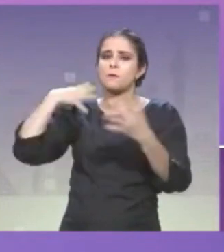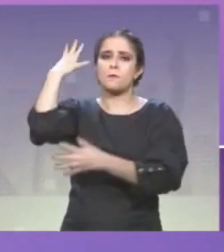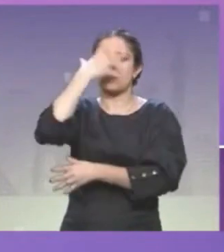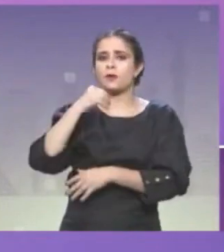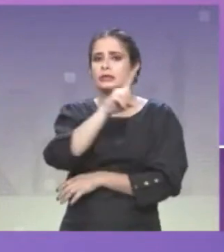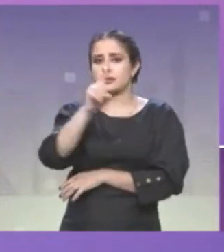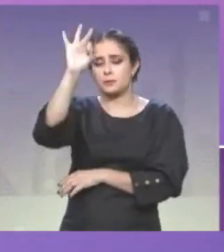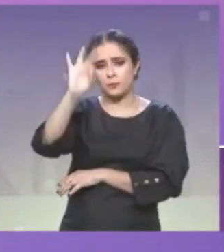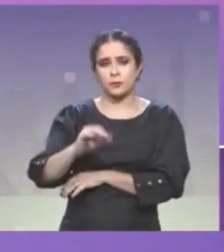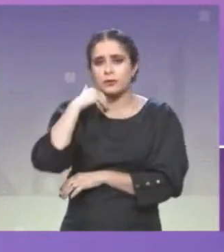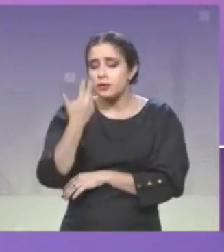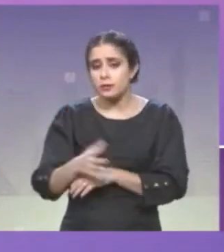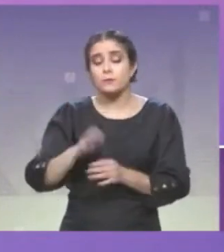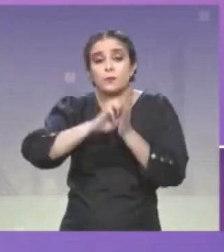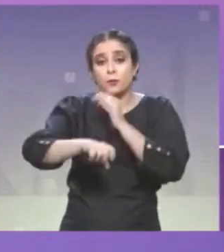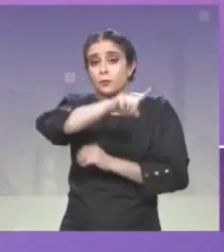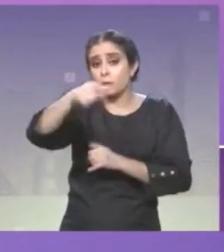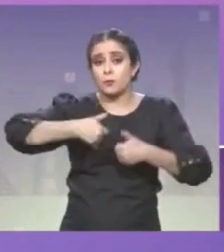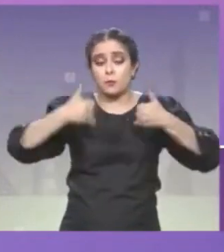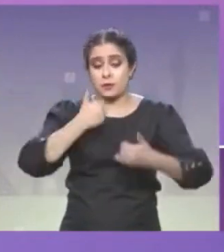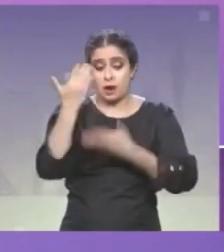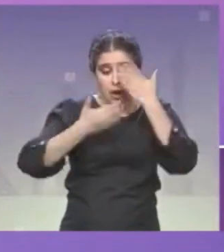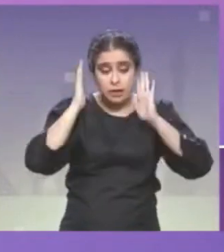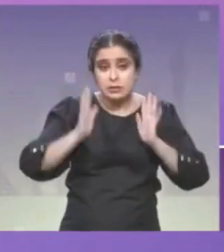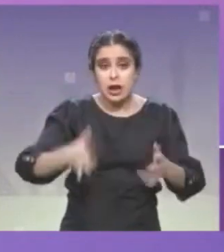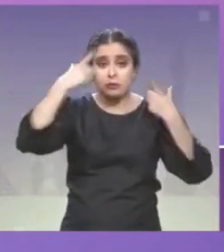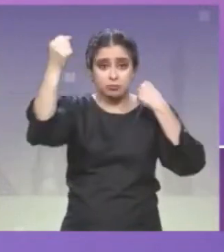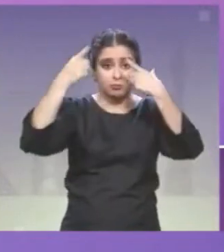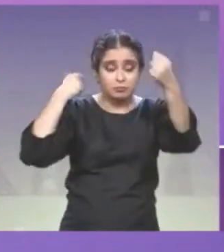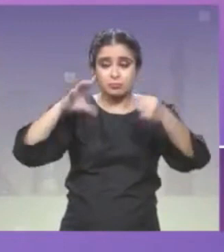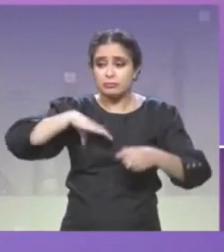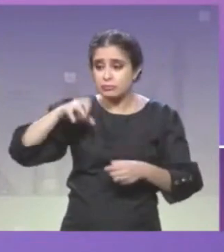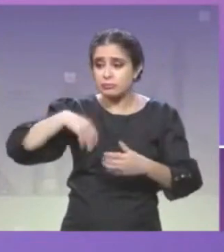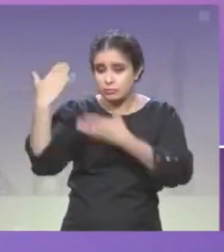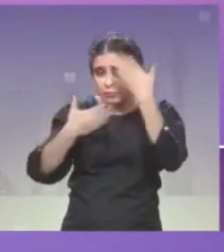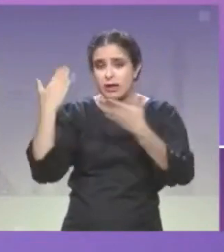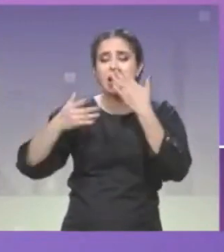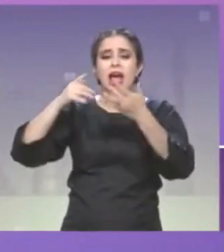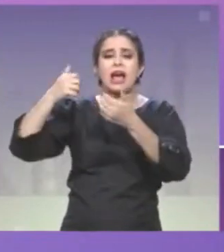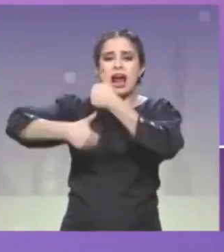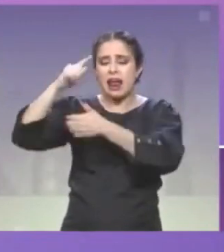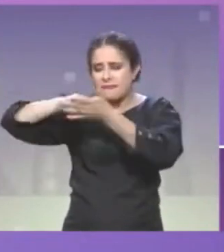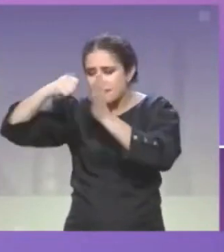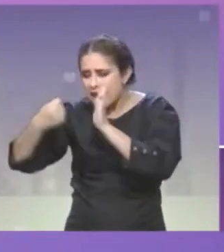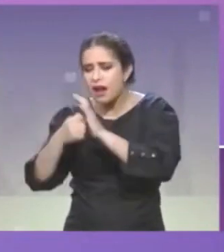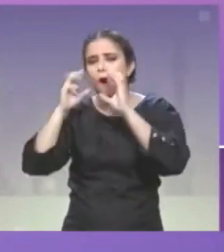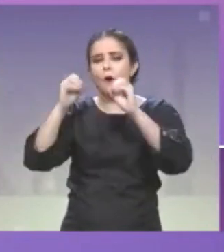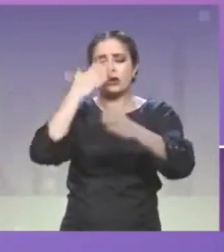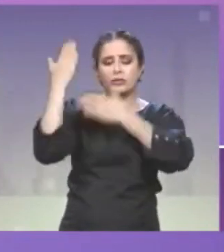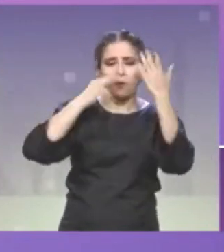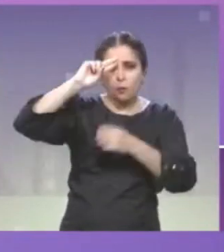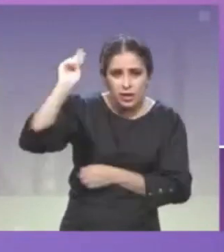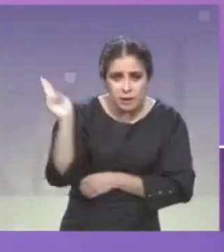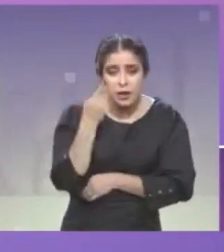Chintololo, joven, que hayas terminado una carrera, que le hayas echado muchísimas ganas en una carrera técnica, en una licenciatura, vas a tener